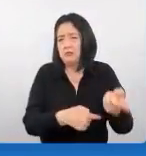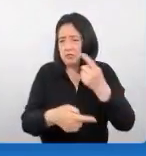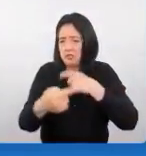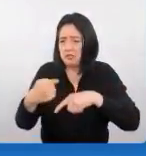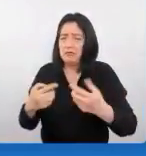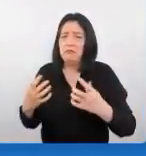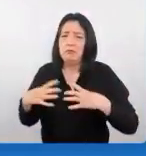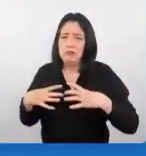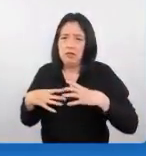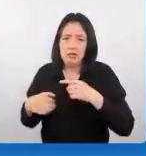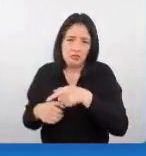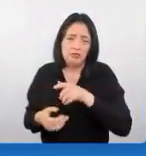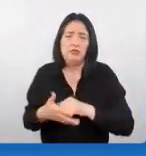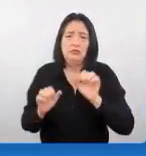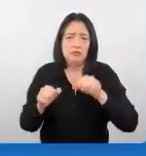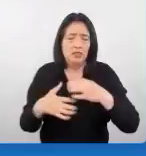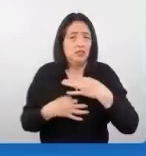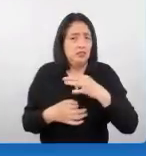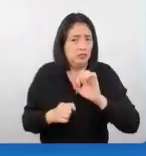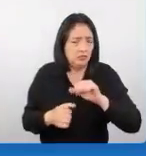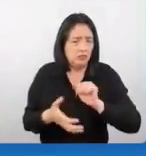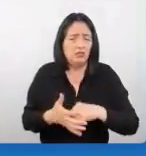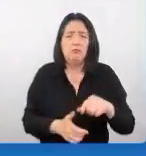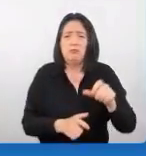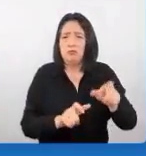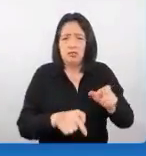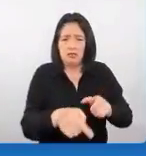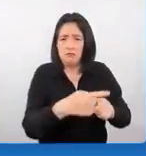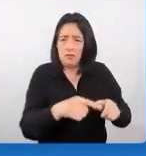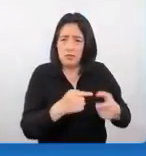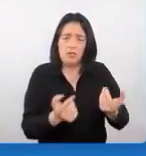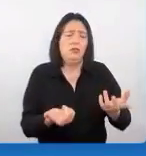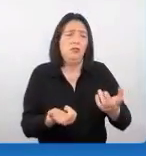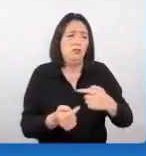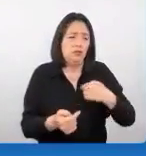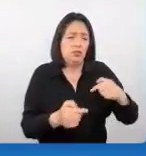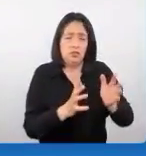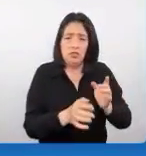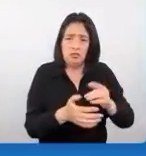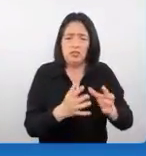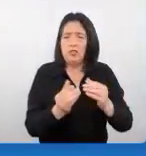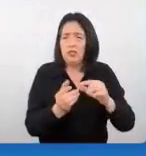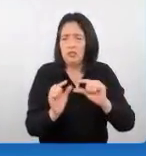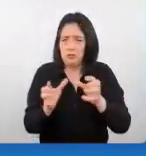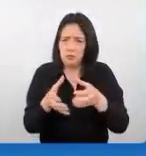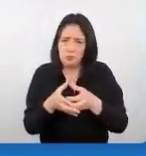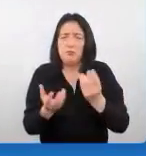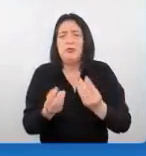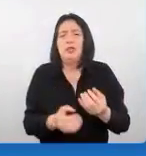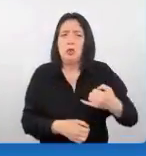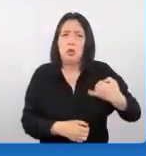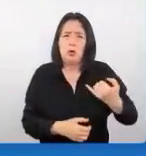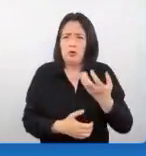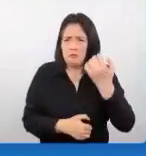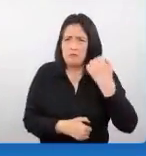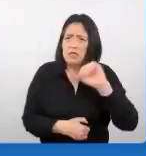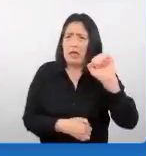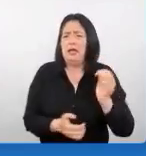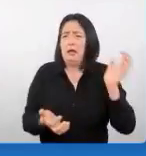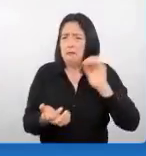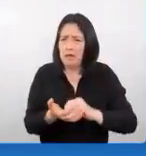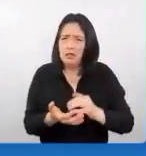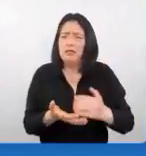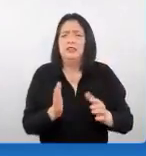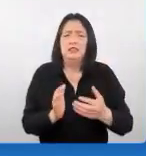es interesante porque de hecho en el mercado chino hay muchos pequeños segmentos el joven si suele viajar más y puede ir también a